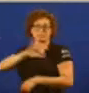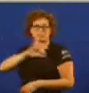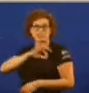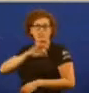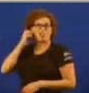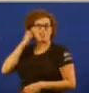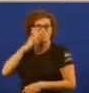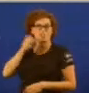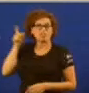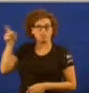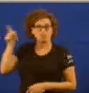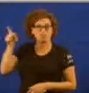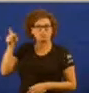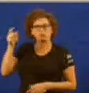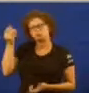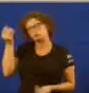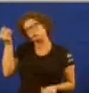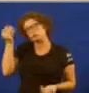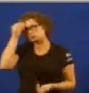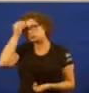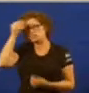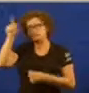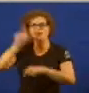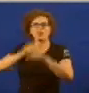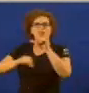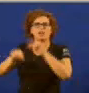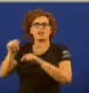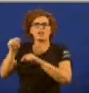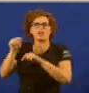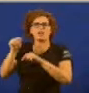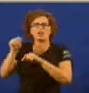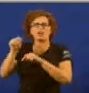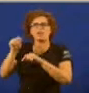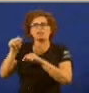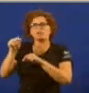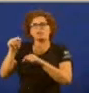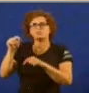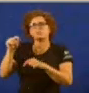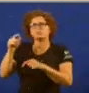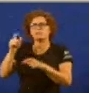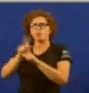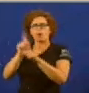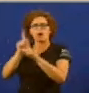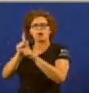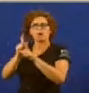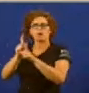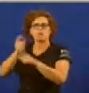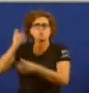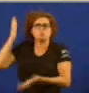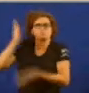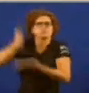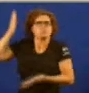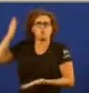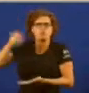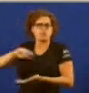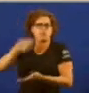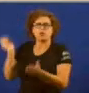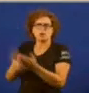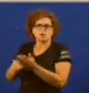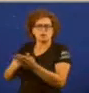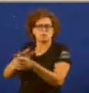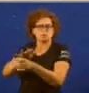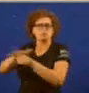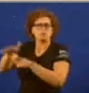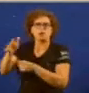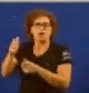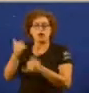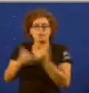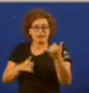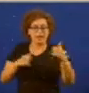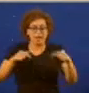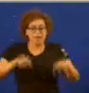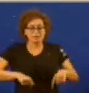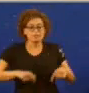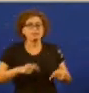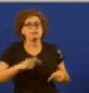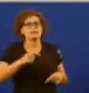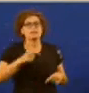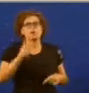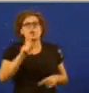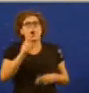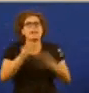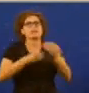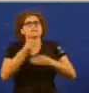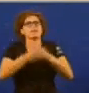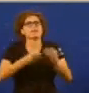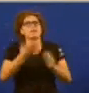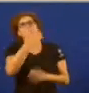Rajoy optou polo tancredismo e aplicación a golpes da lei non estamos afortunadamente en